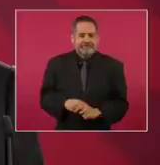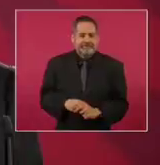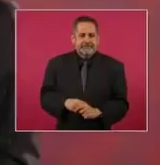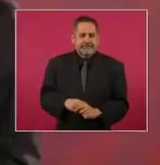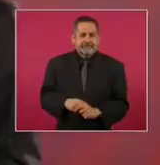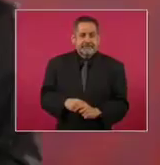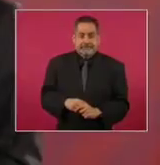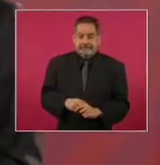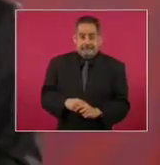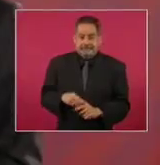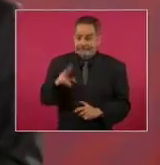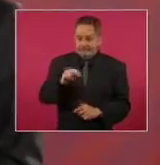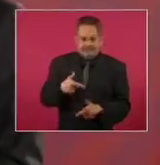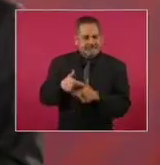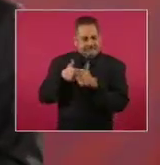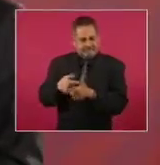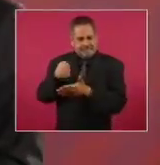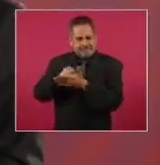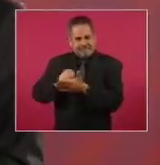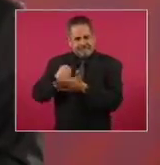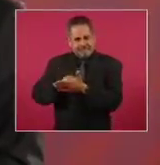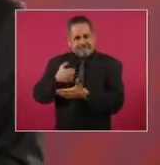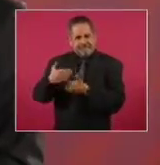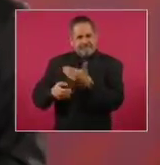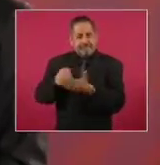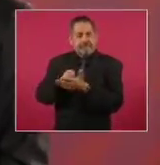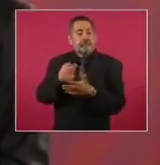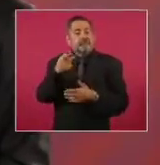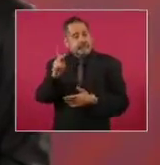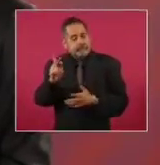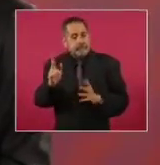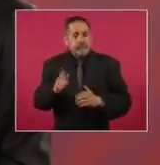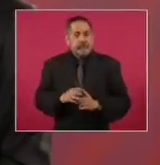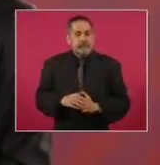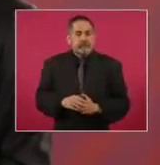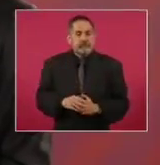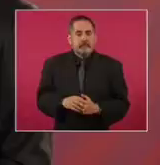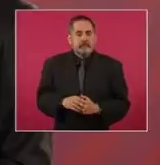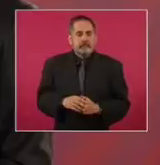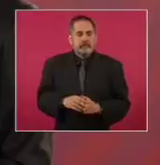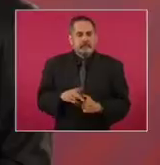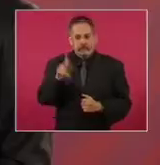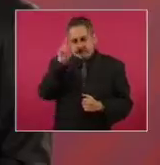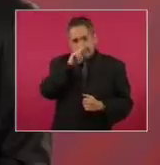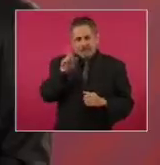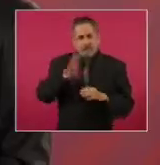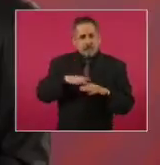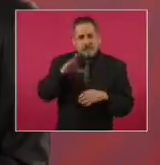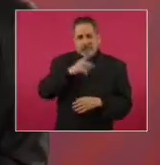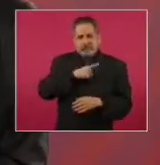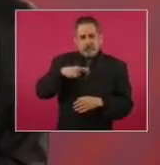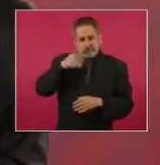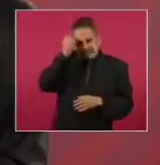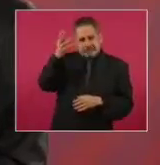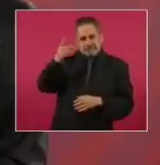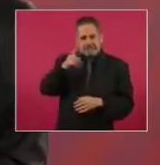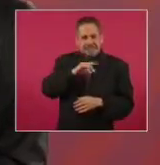No, seguimos luchando. Pero fue tremendo, no se me va a olvidar.